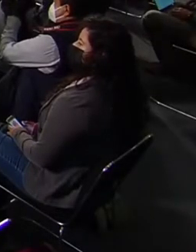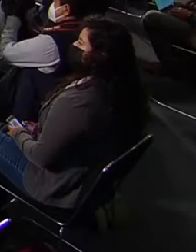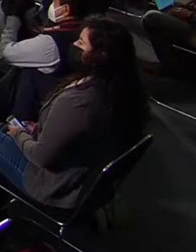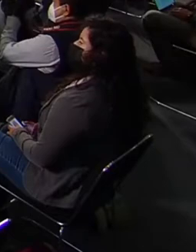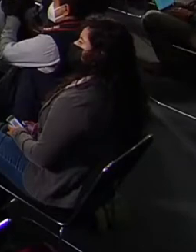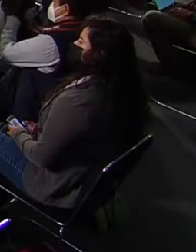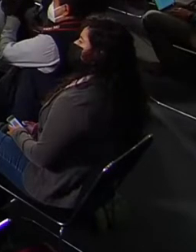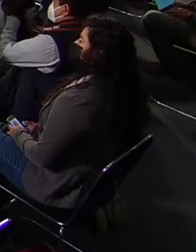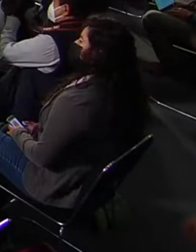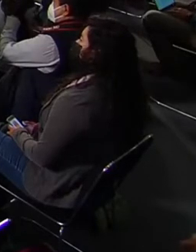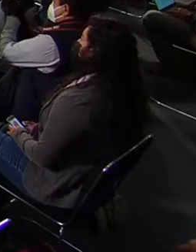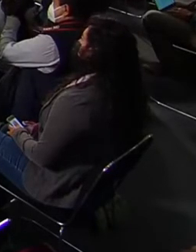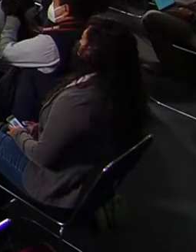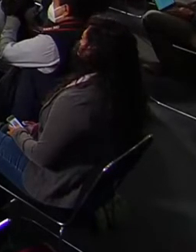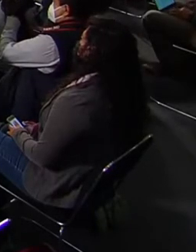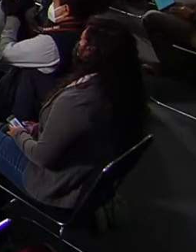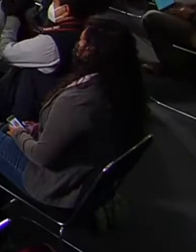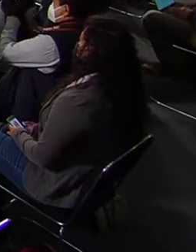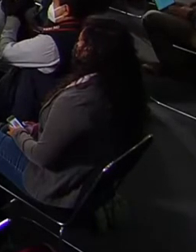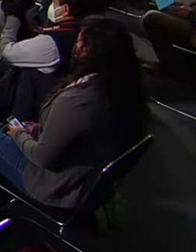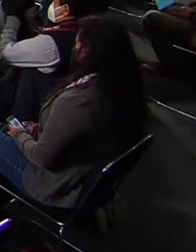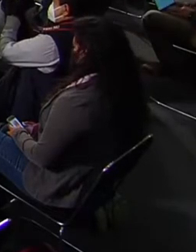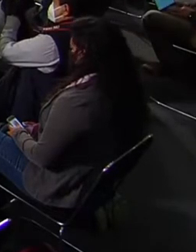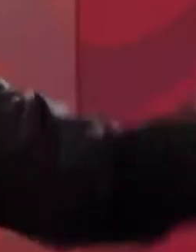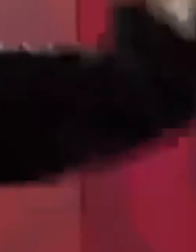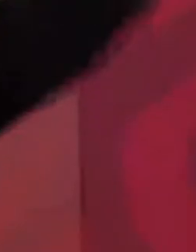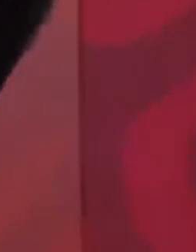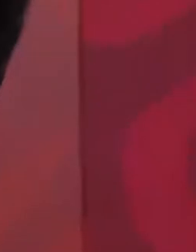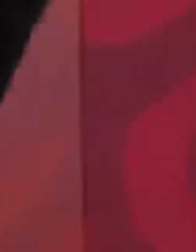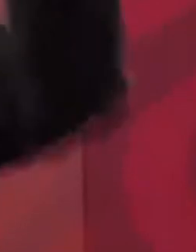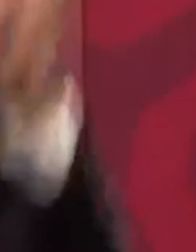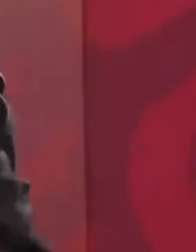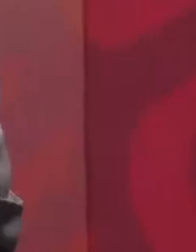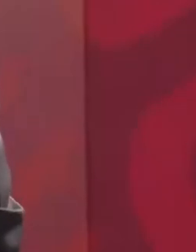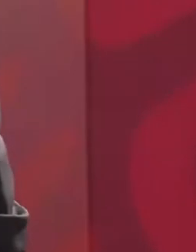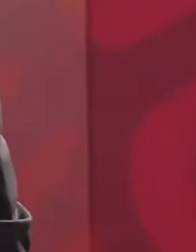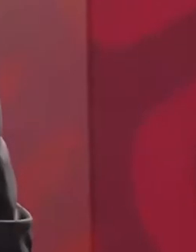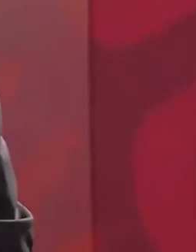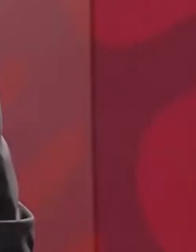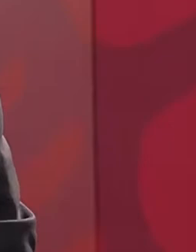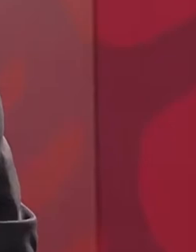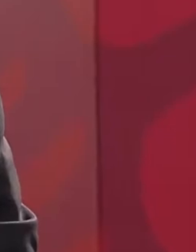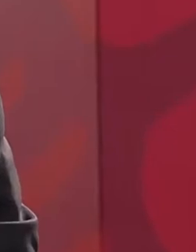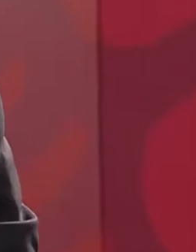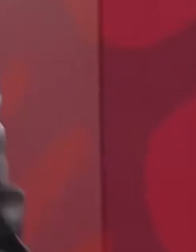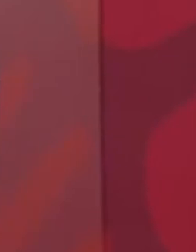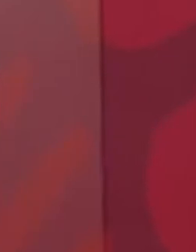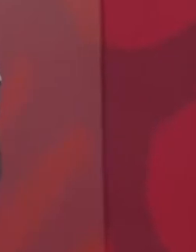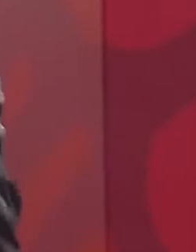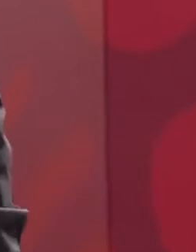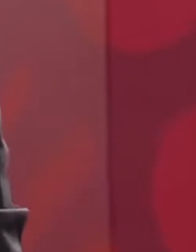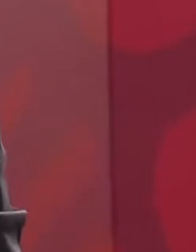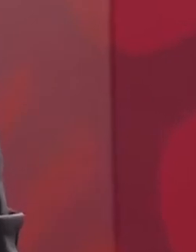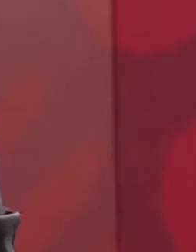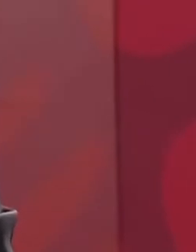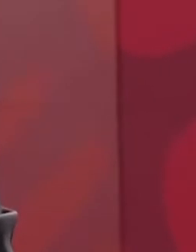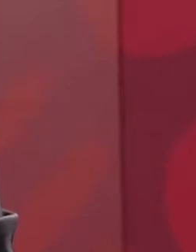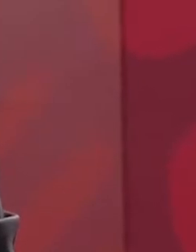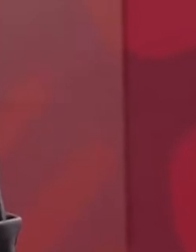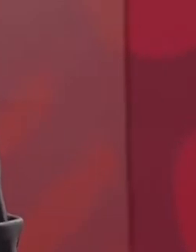y la política es asunto de los políticos y de las élites